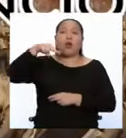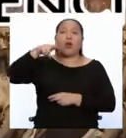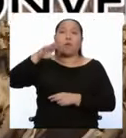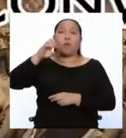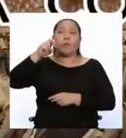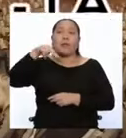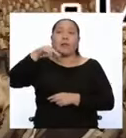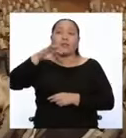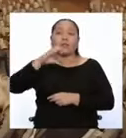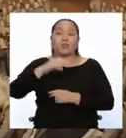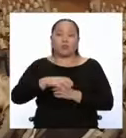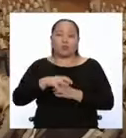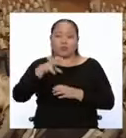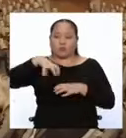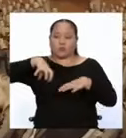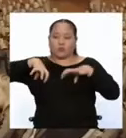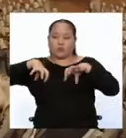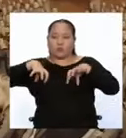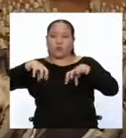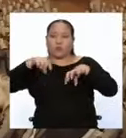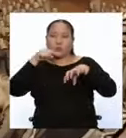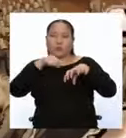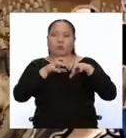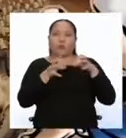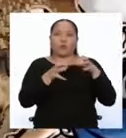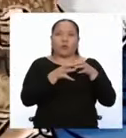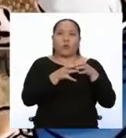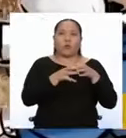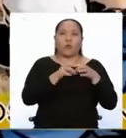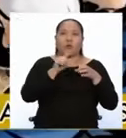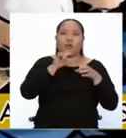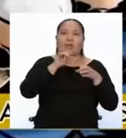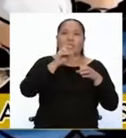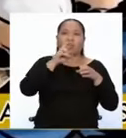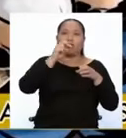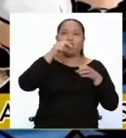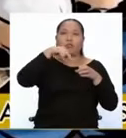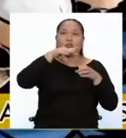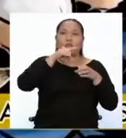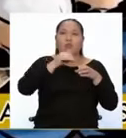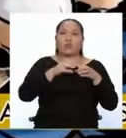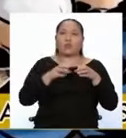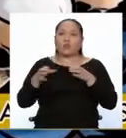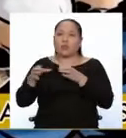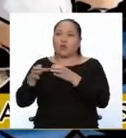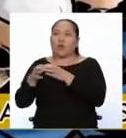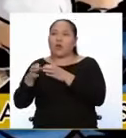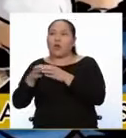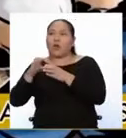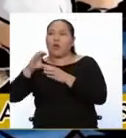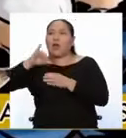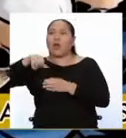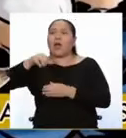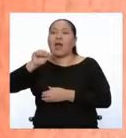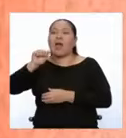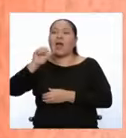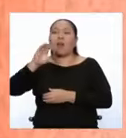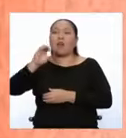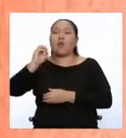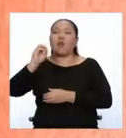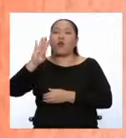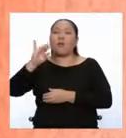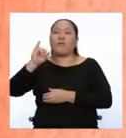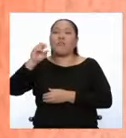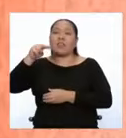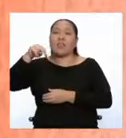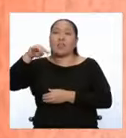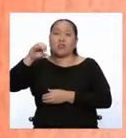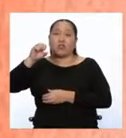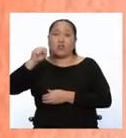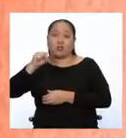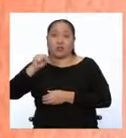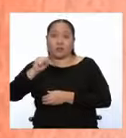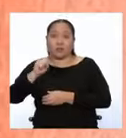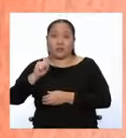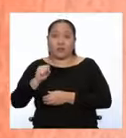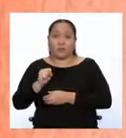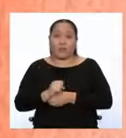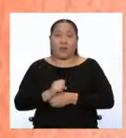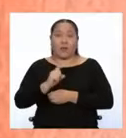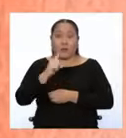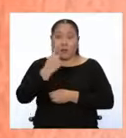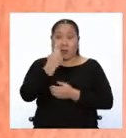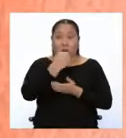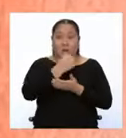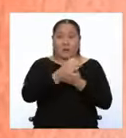por dos grupos, los girondinos o moderados y los jacobinos o extremistas radicales. La primera fase de la